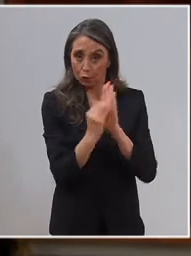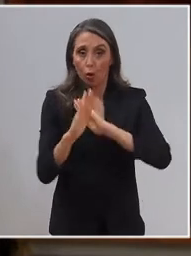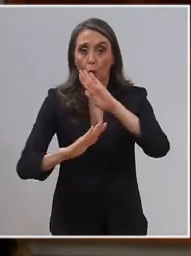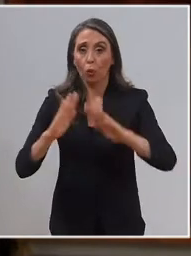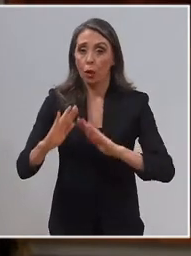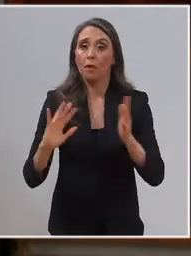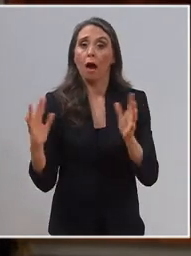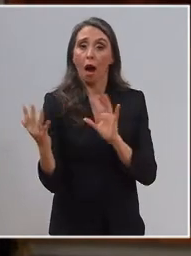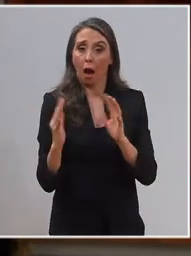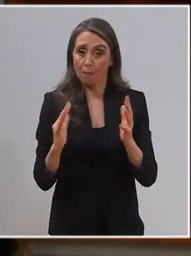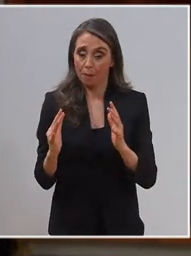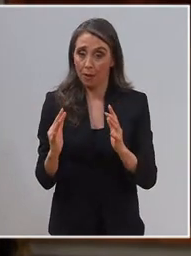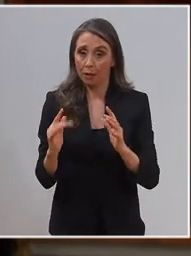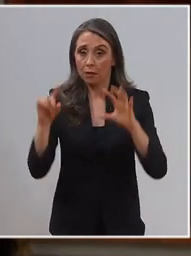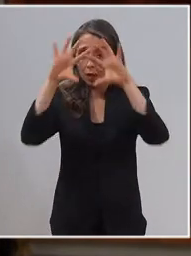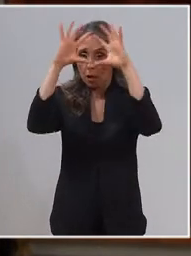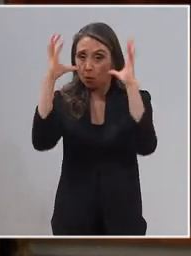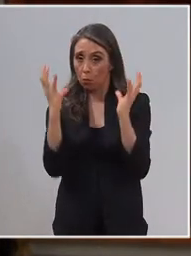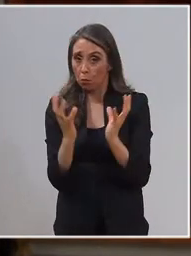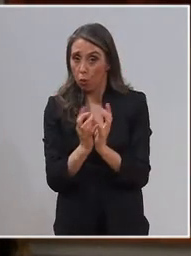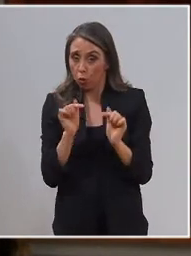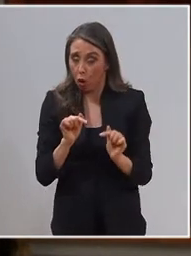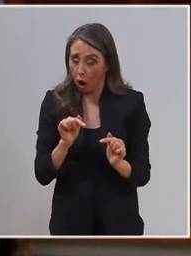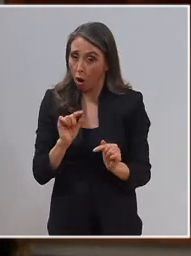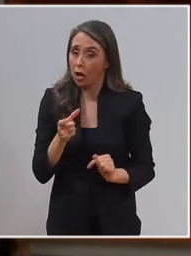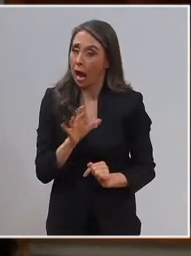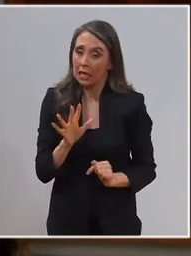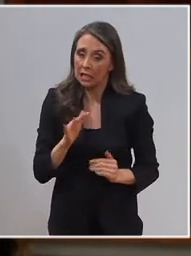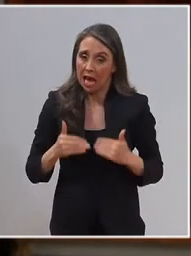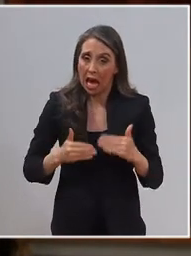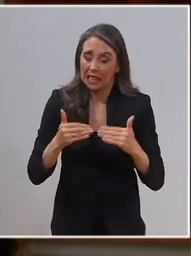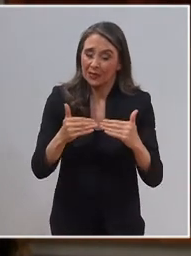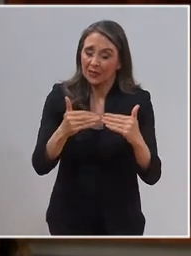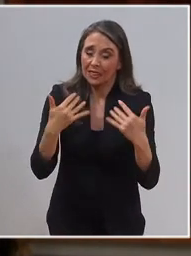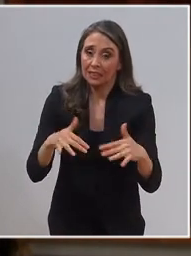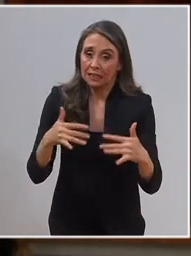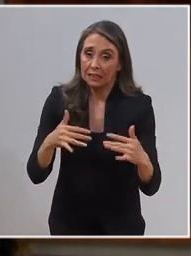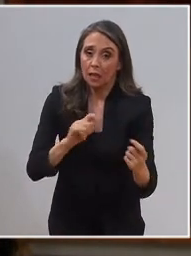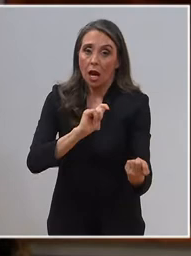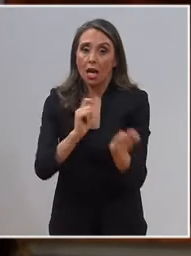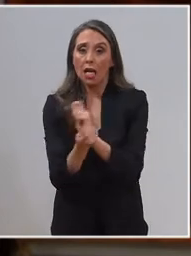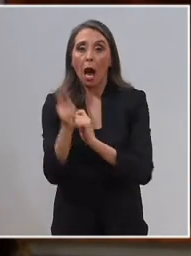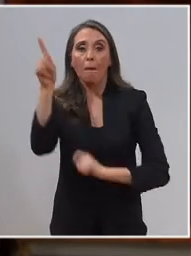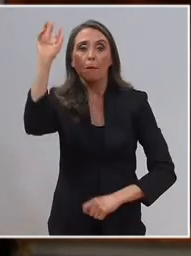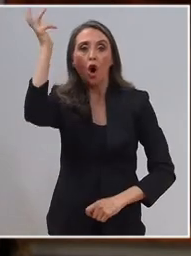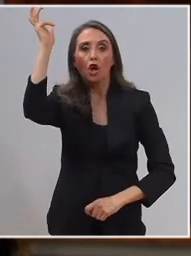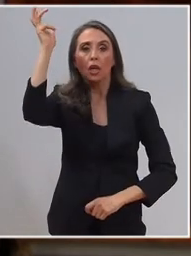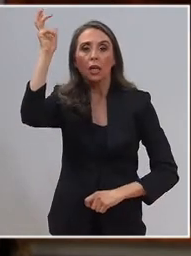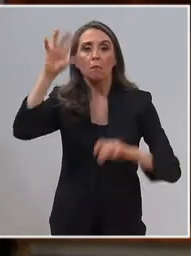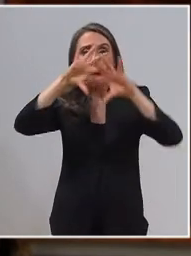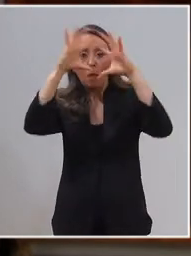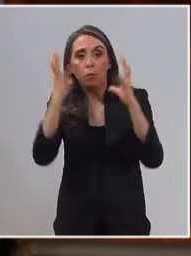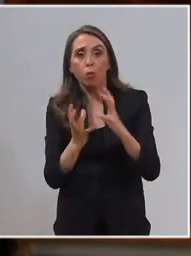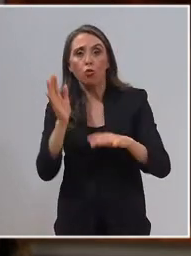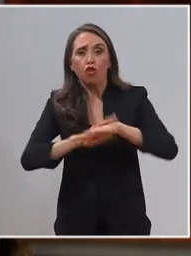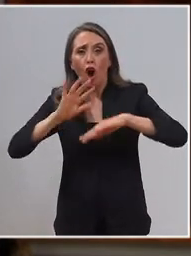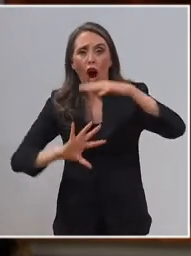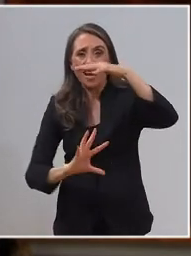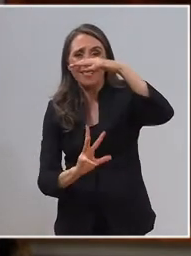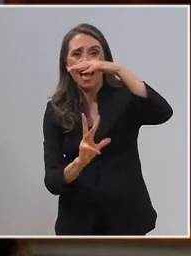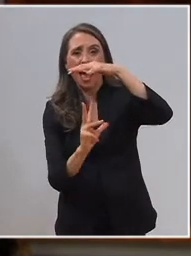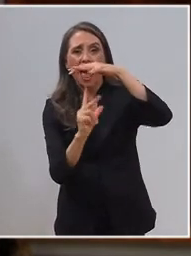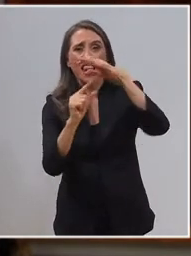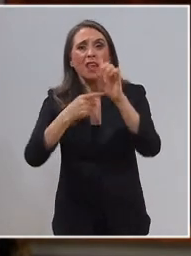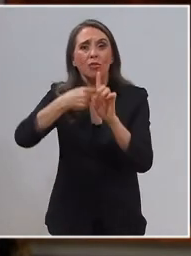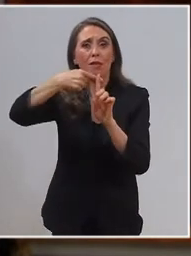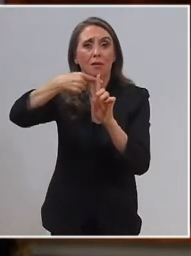el medio ambiente. El mundo está experimentando un grave y acelerado proceso de cambio climático y calentamiento global y por